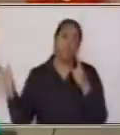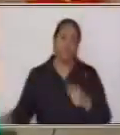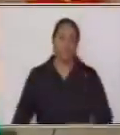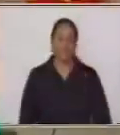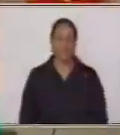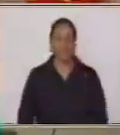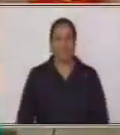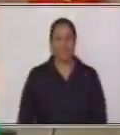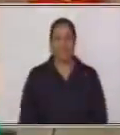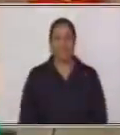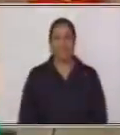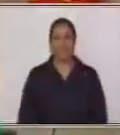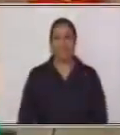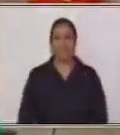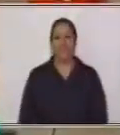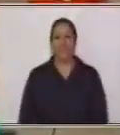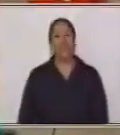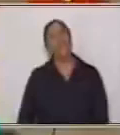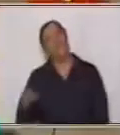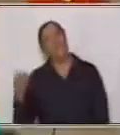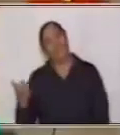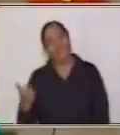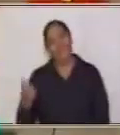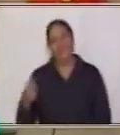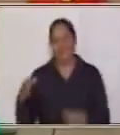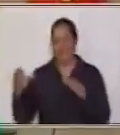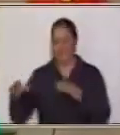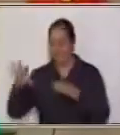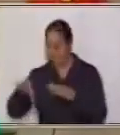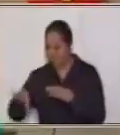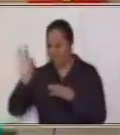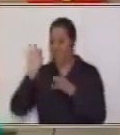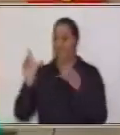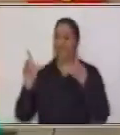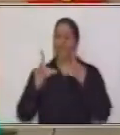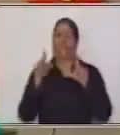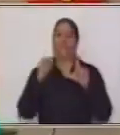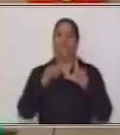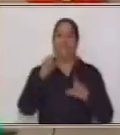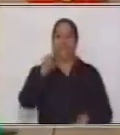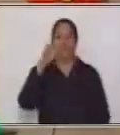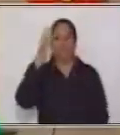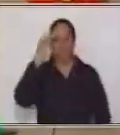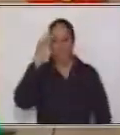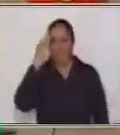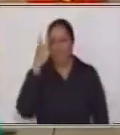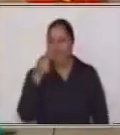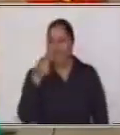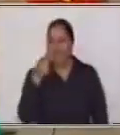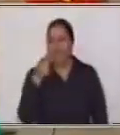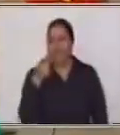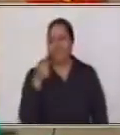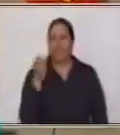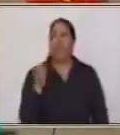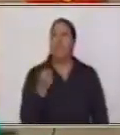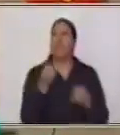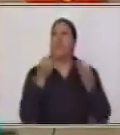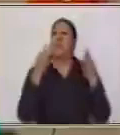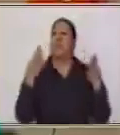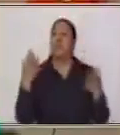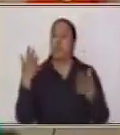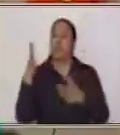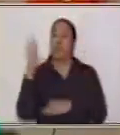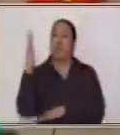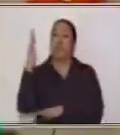Muy bien. Vamos al siguiente. Dice, adivina adivinador, cuántos árboles tienen